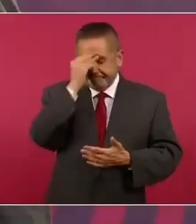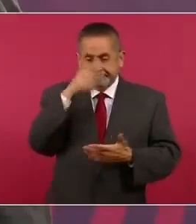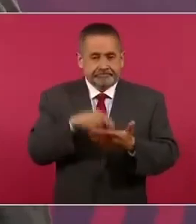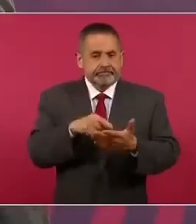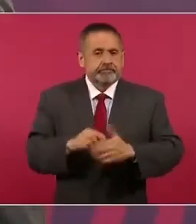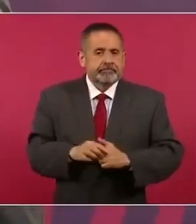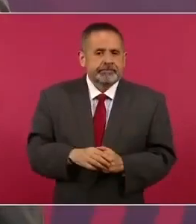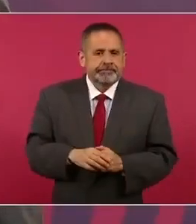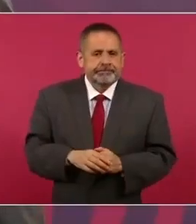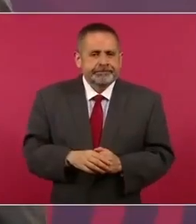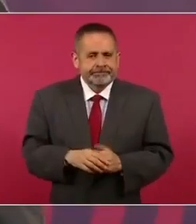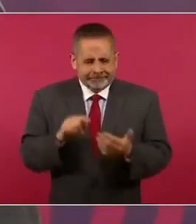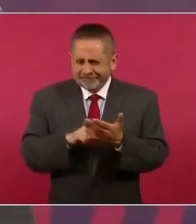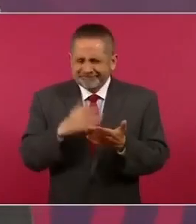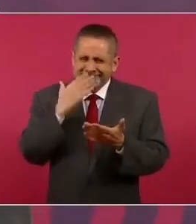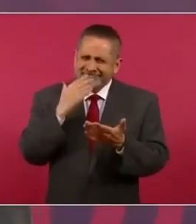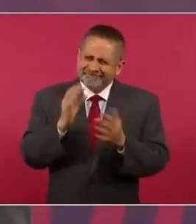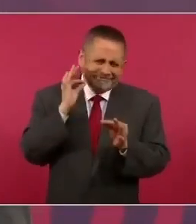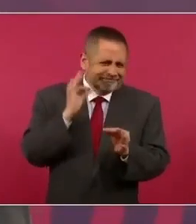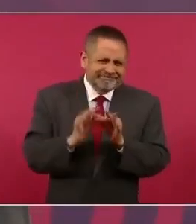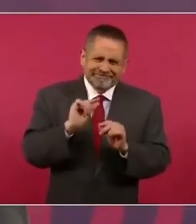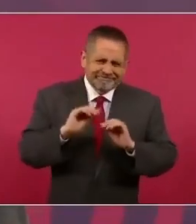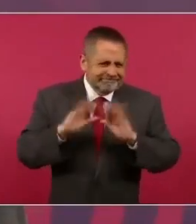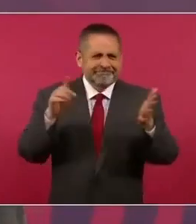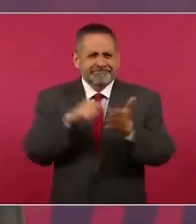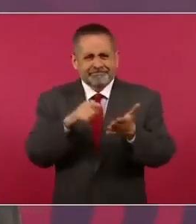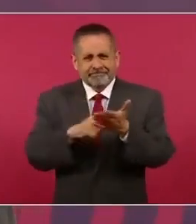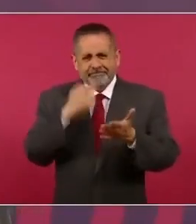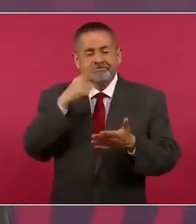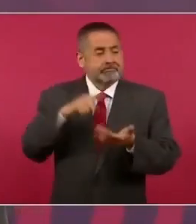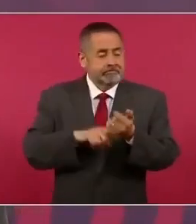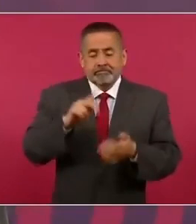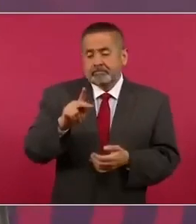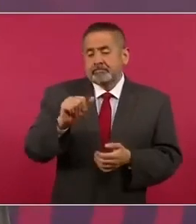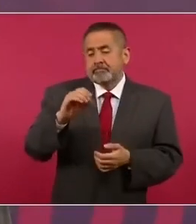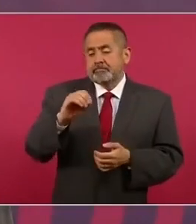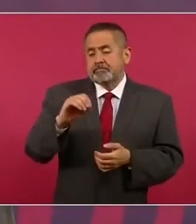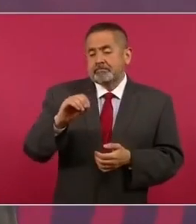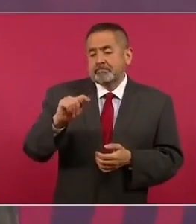y es buenísimo muy bueno de lo mejor que tiene Paco Ignacio